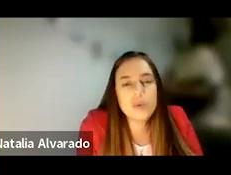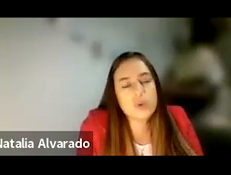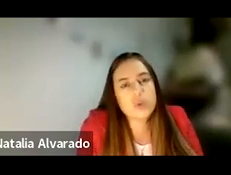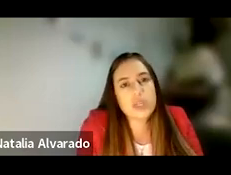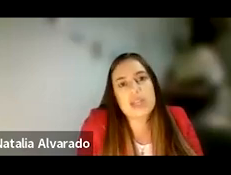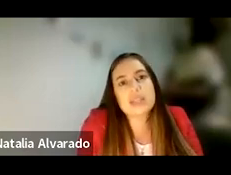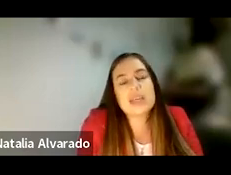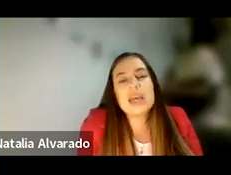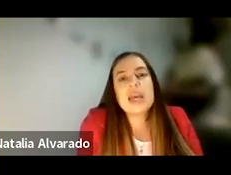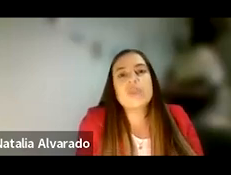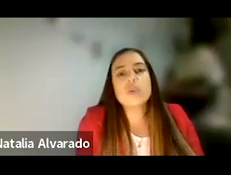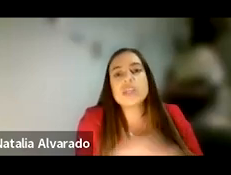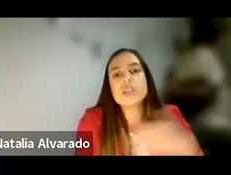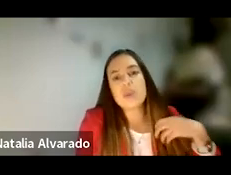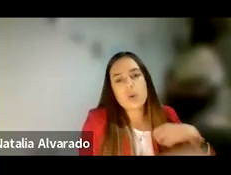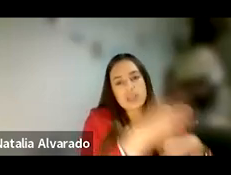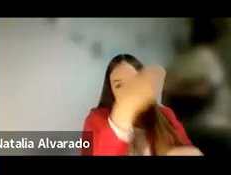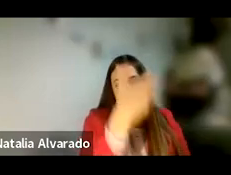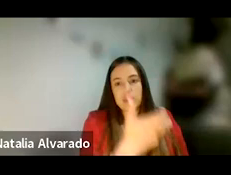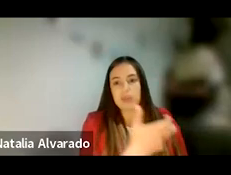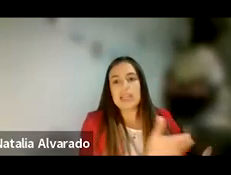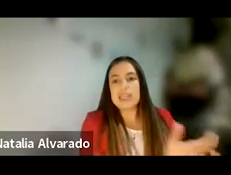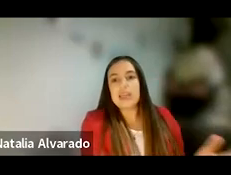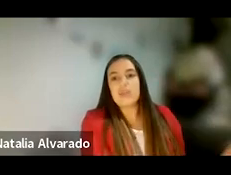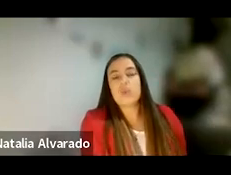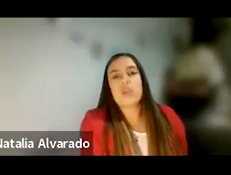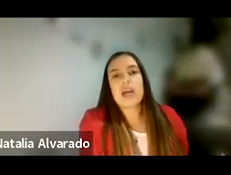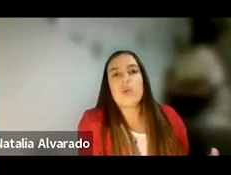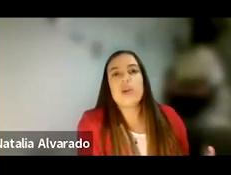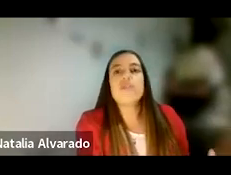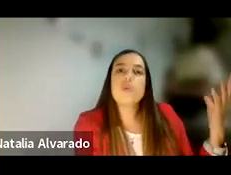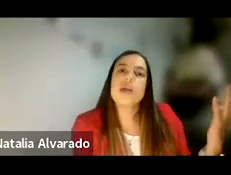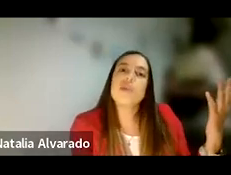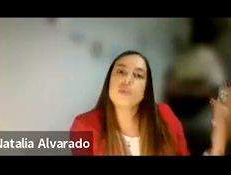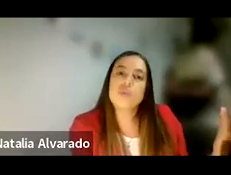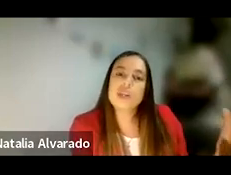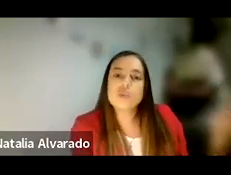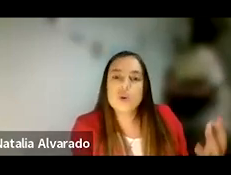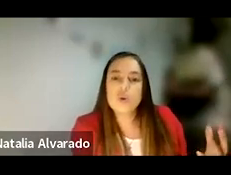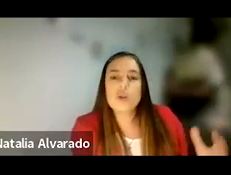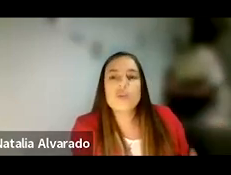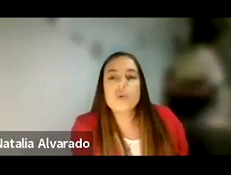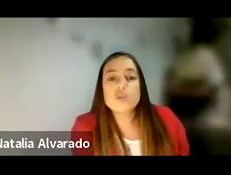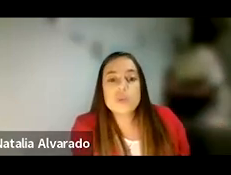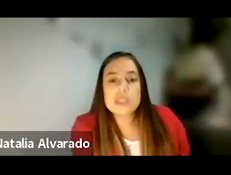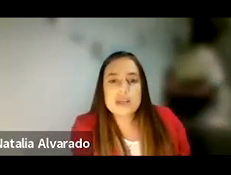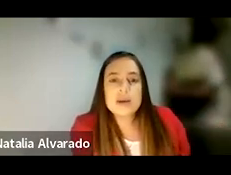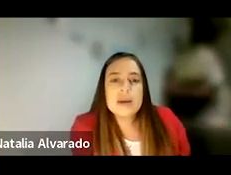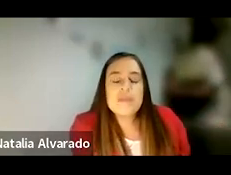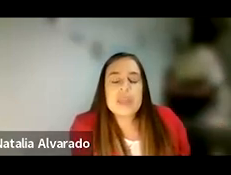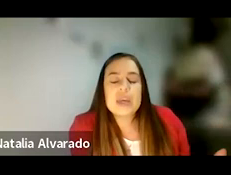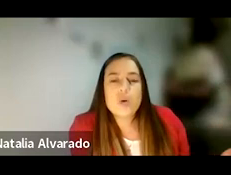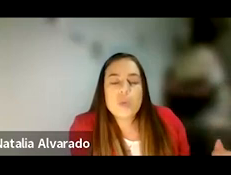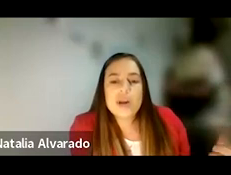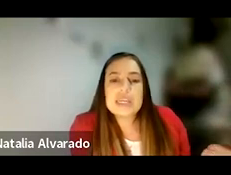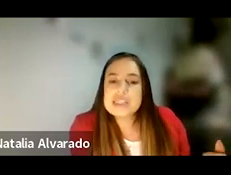los vínculos sociales. Entonces, bajo esta misma línea, donde hay una figura de mayor dominación y una figura sumisa,